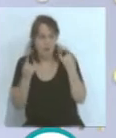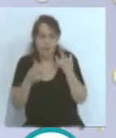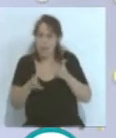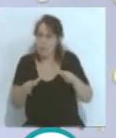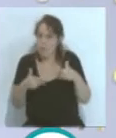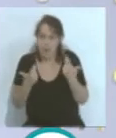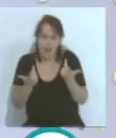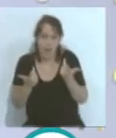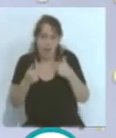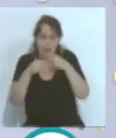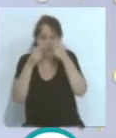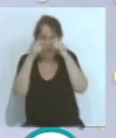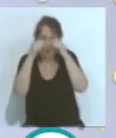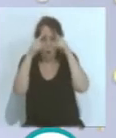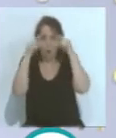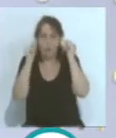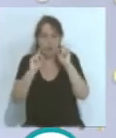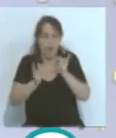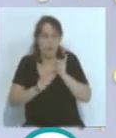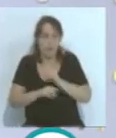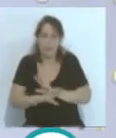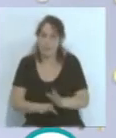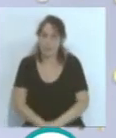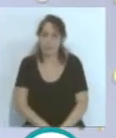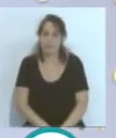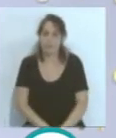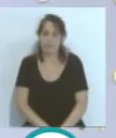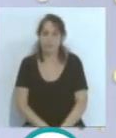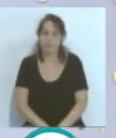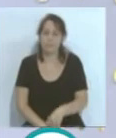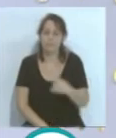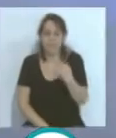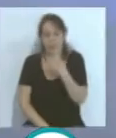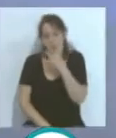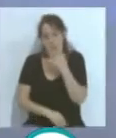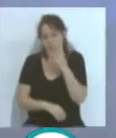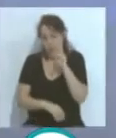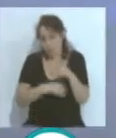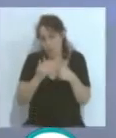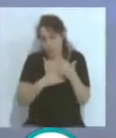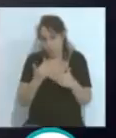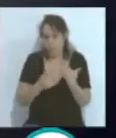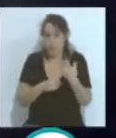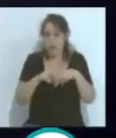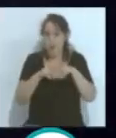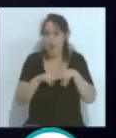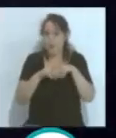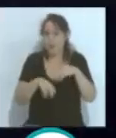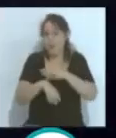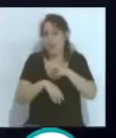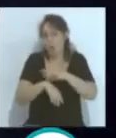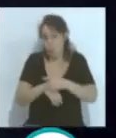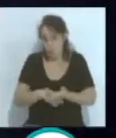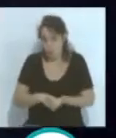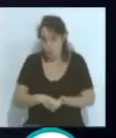espacio, los ojos y mucho es. Bueno, a ir viendo esos reconocimientos médicos